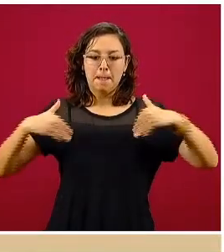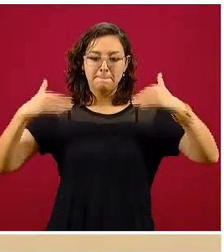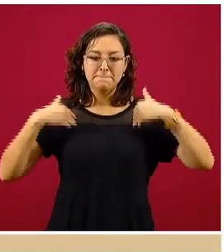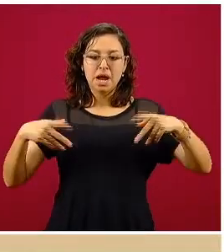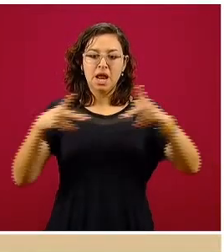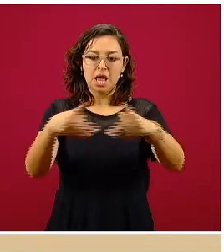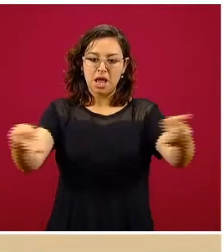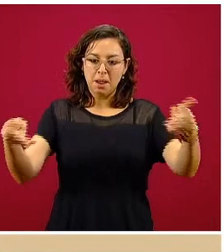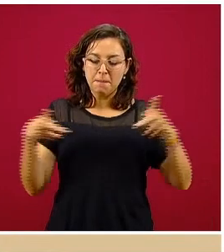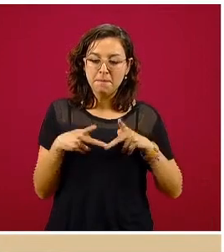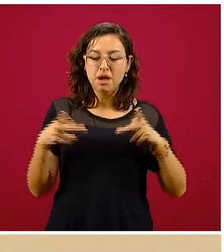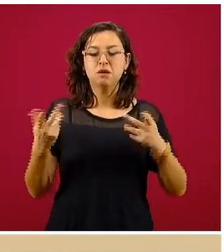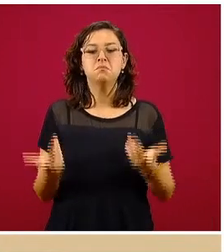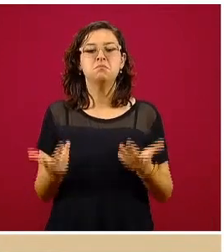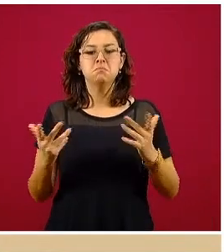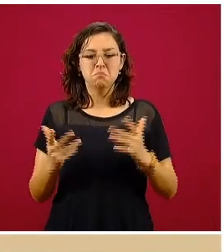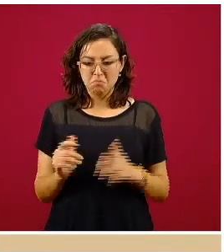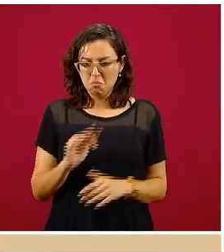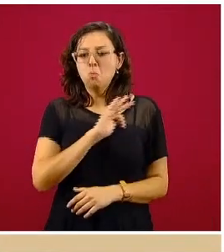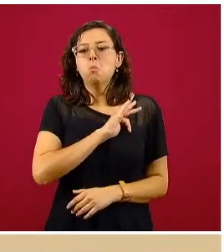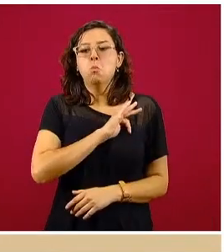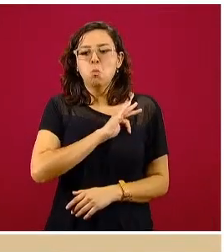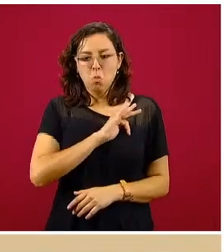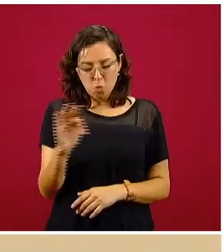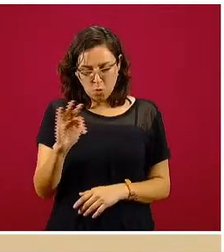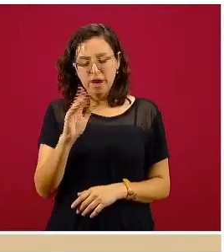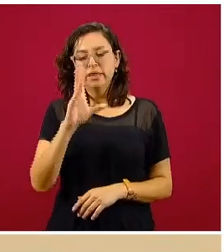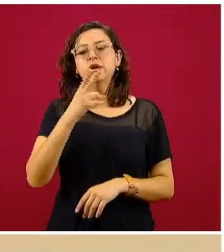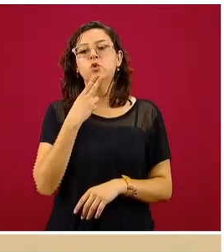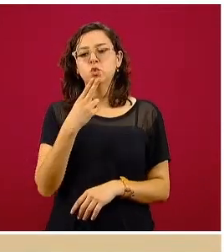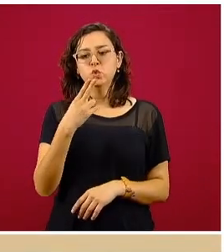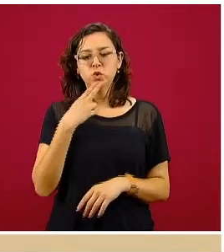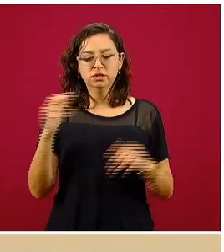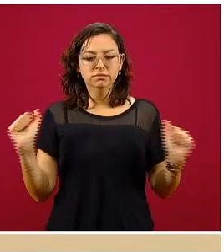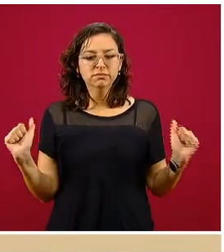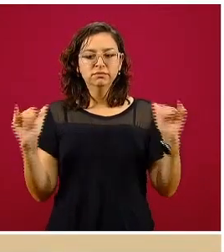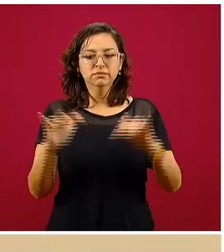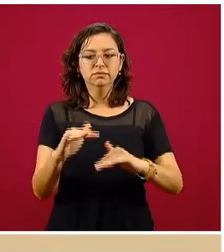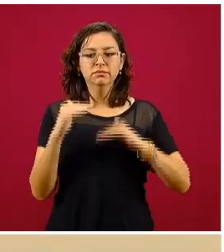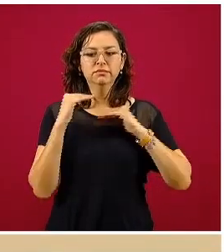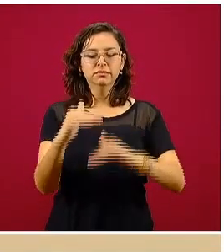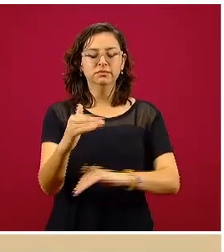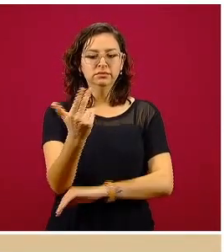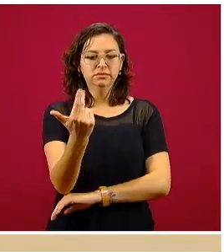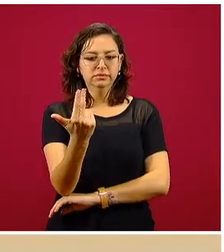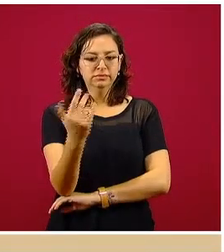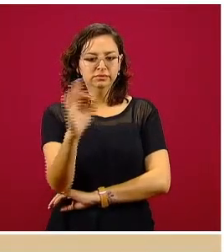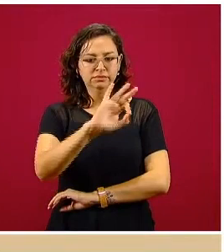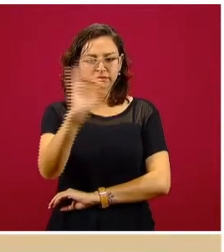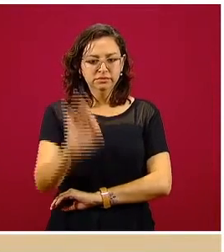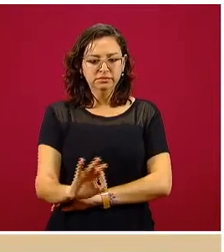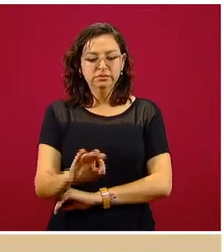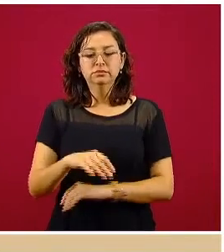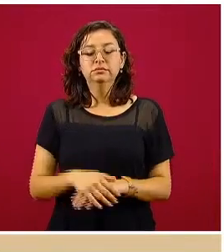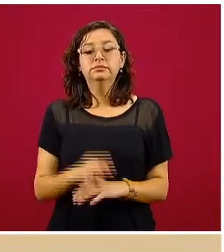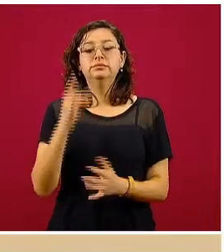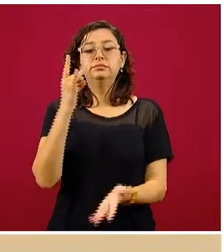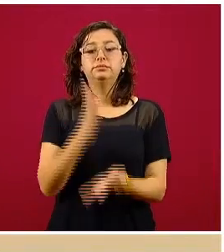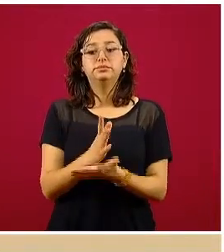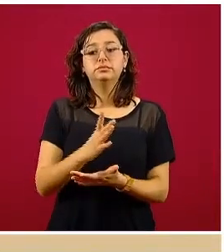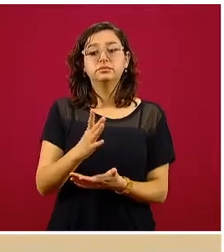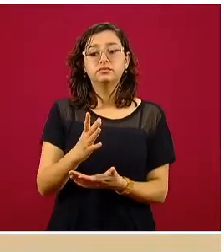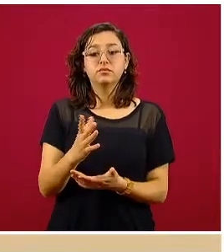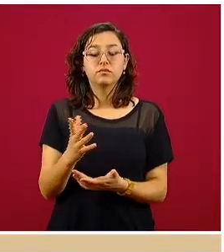públicos, se está autorizando el uso de las mismas con un aforo al 25%, pero solamente